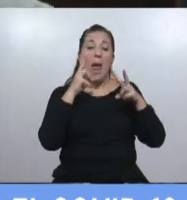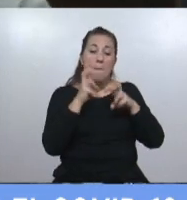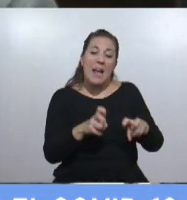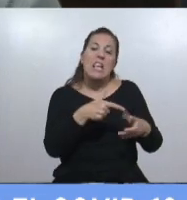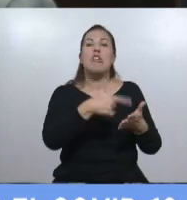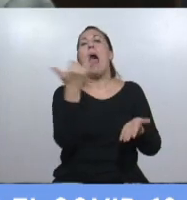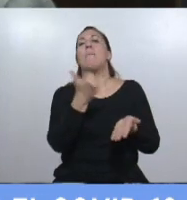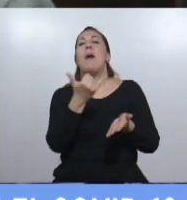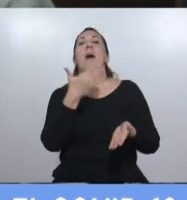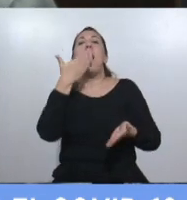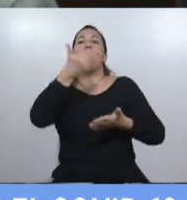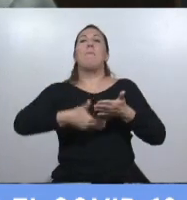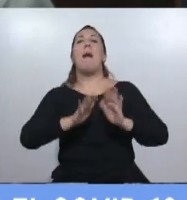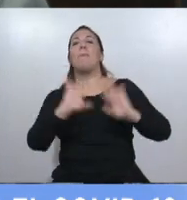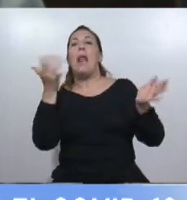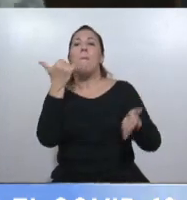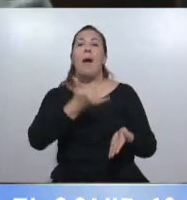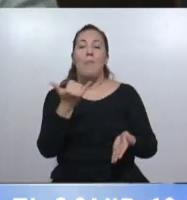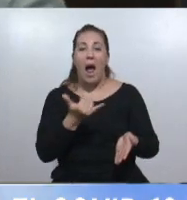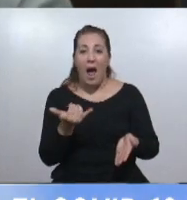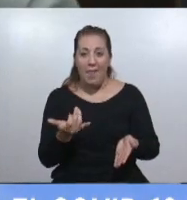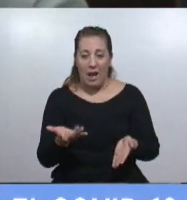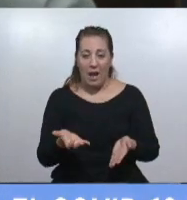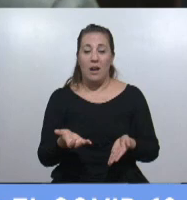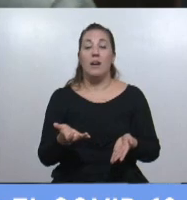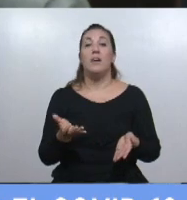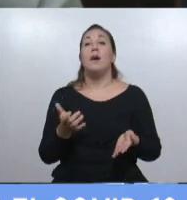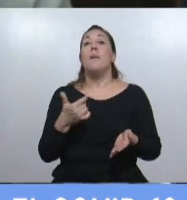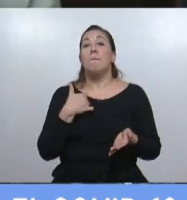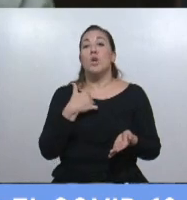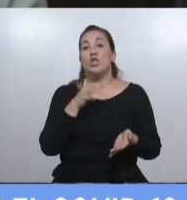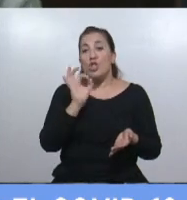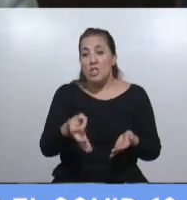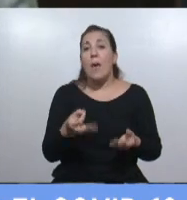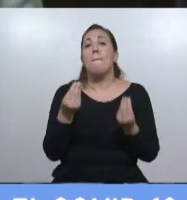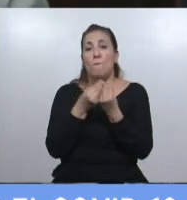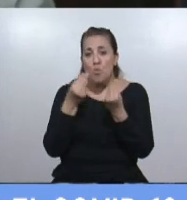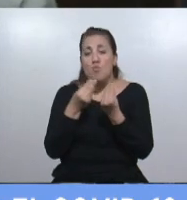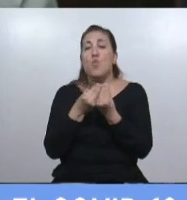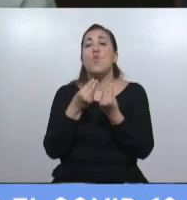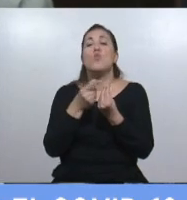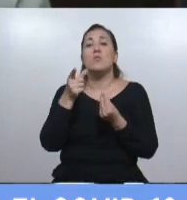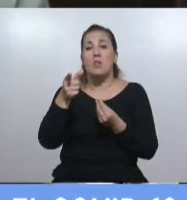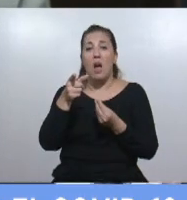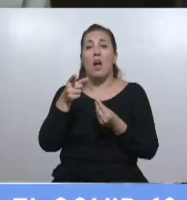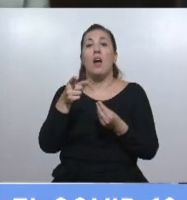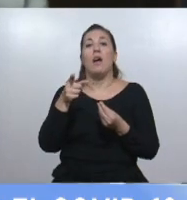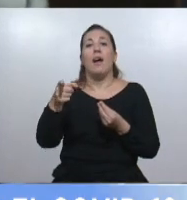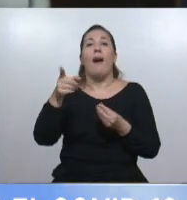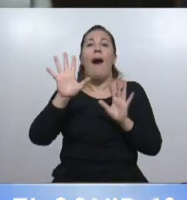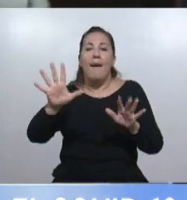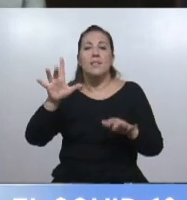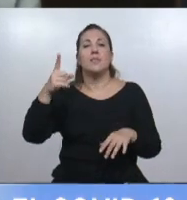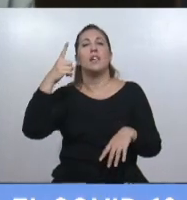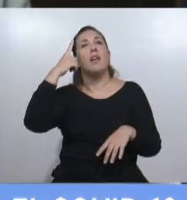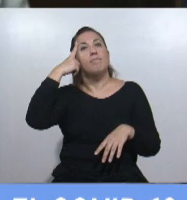CONICET. Pero como efectivamente sé que hay muchos que todavía tienen ese prejuicio con